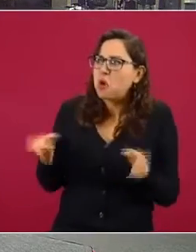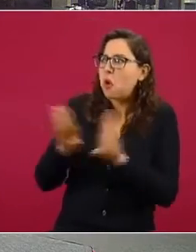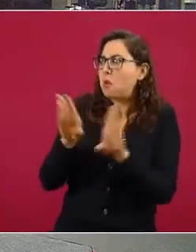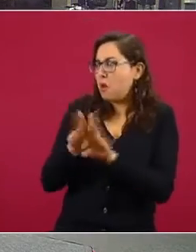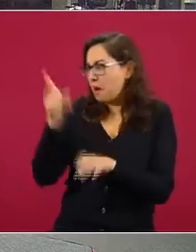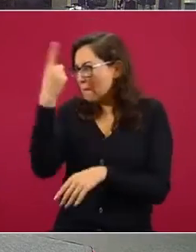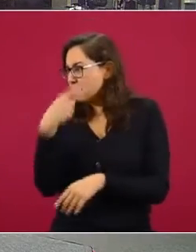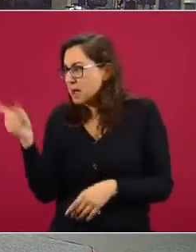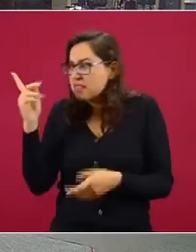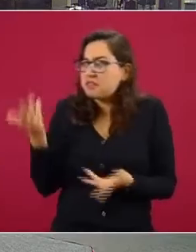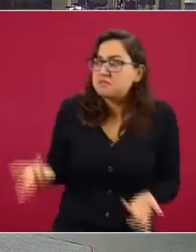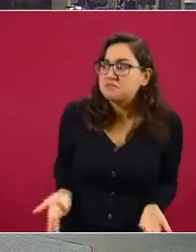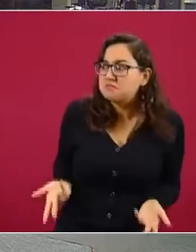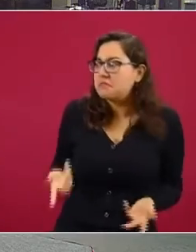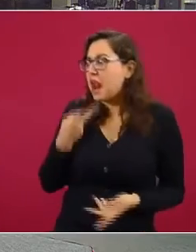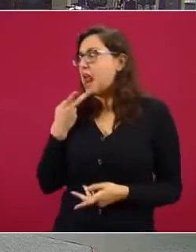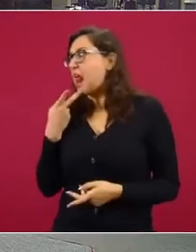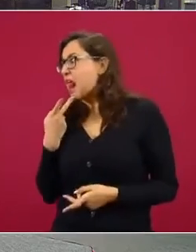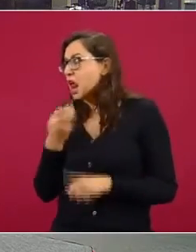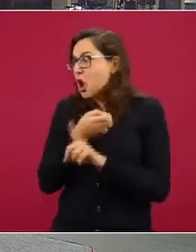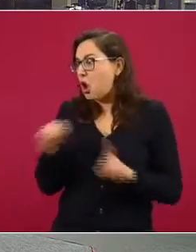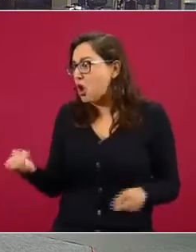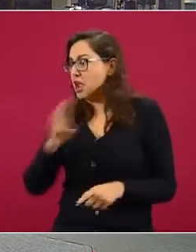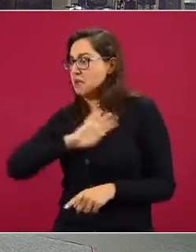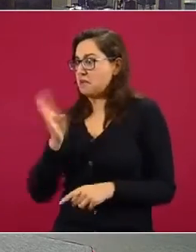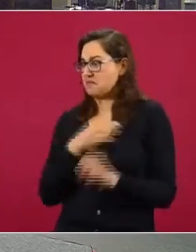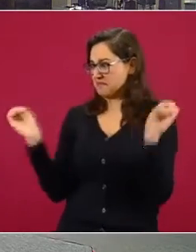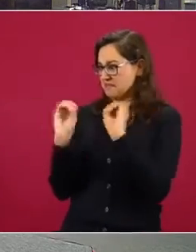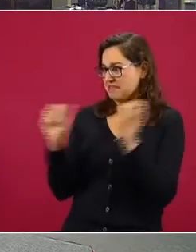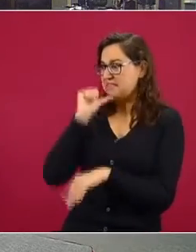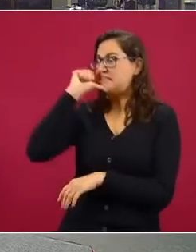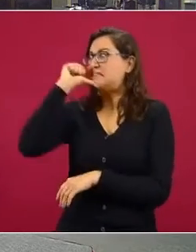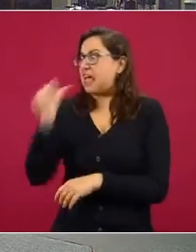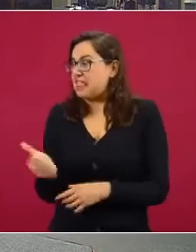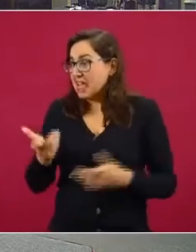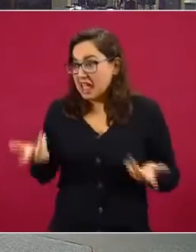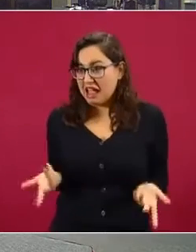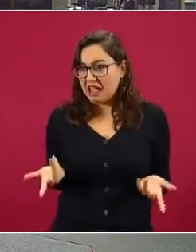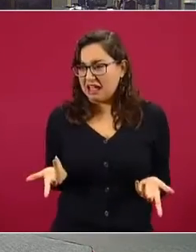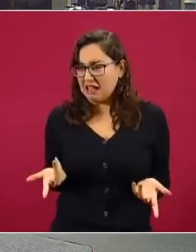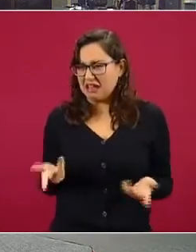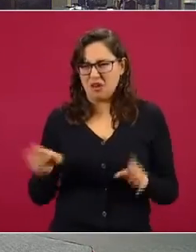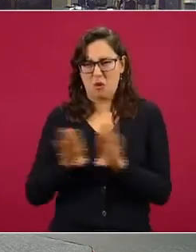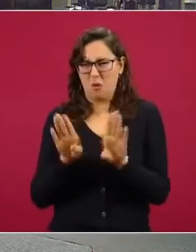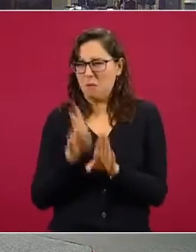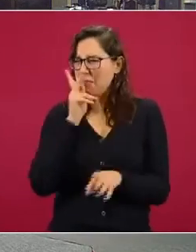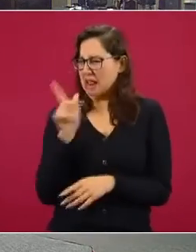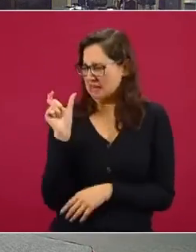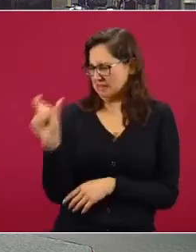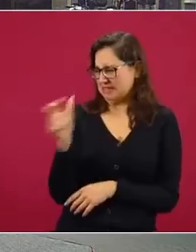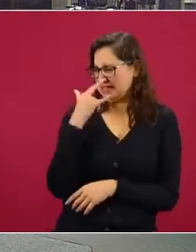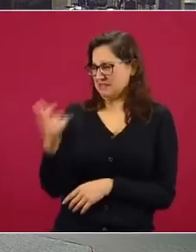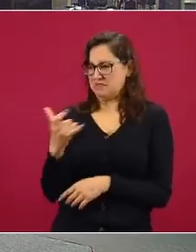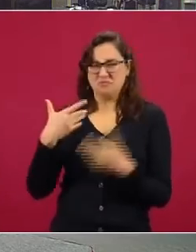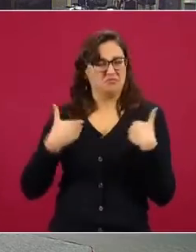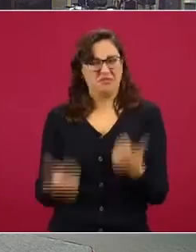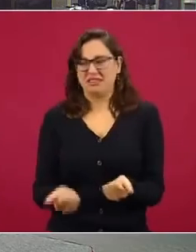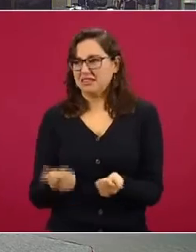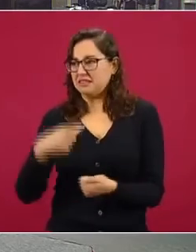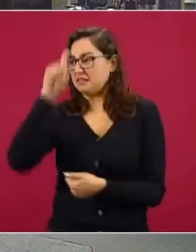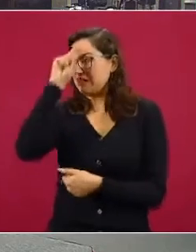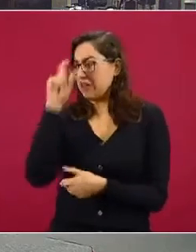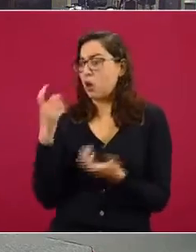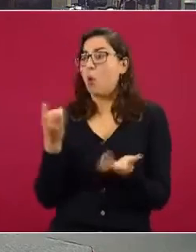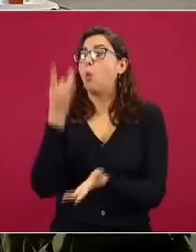Madrid que no saben ni hablar castellano traten de descifrar a Ayuso y lo único que se les ocurre es dar